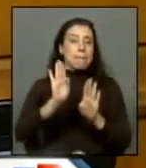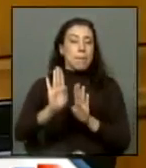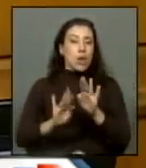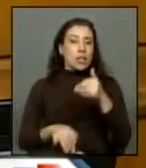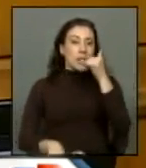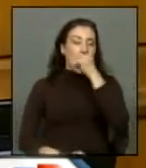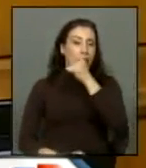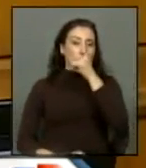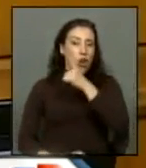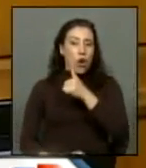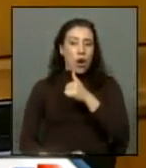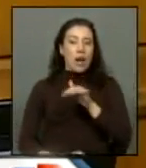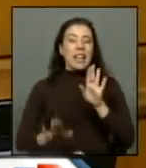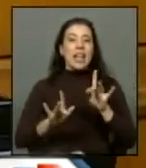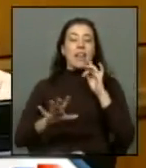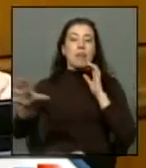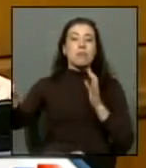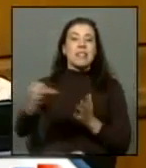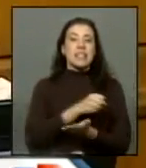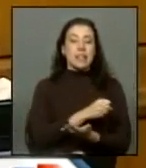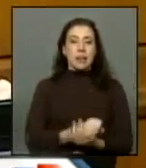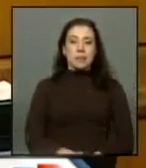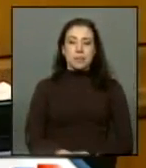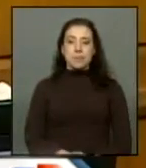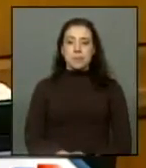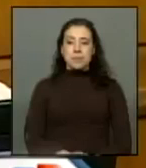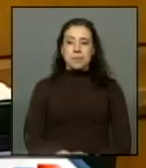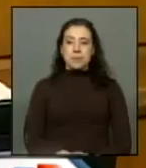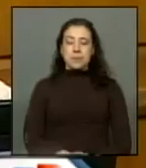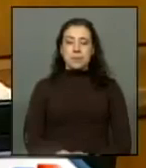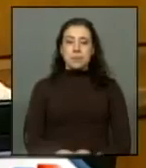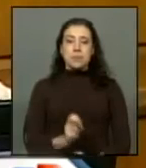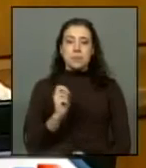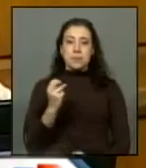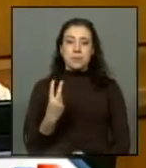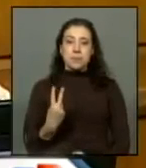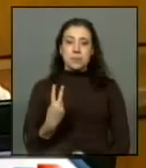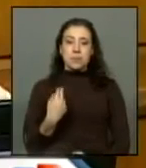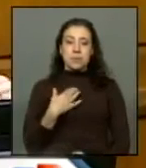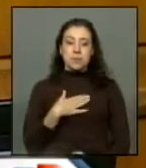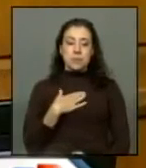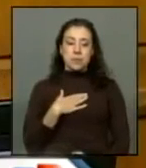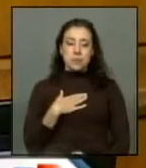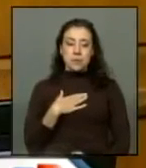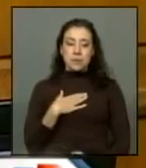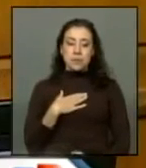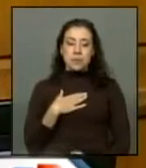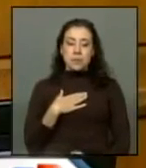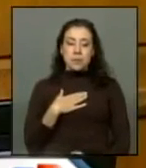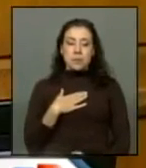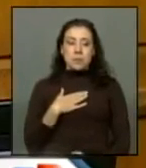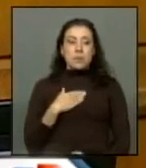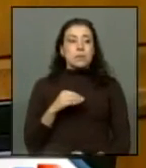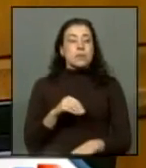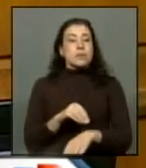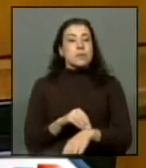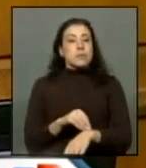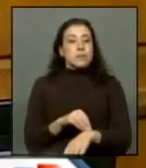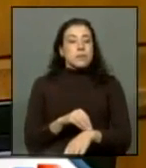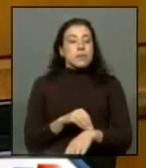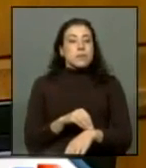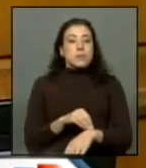esta droga que queda incautada. En segundo lugar, quisiera también que se oficiara